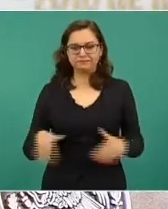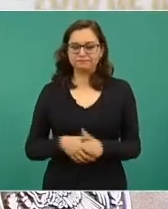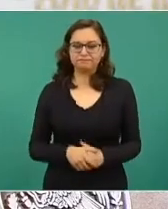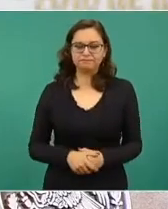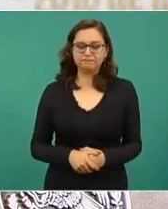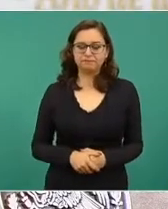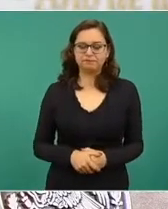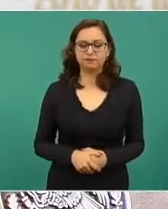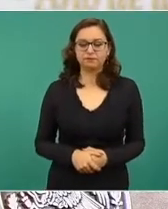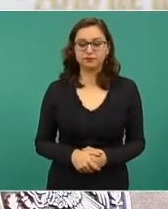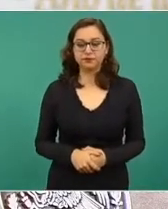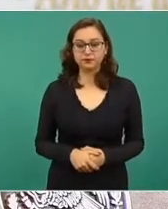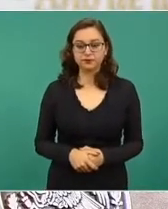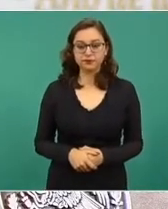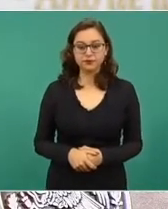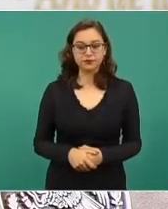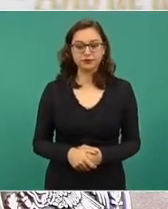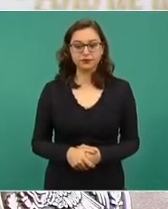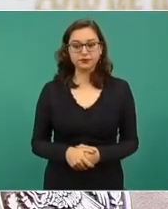entonces